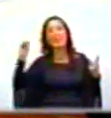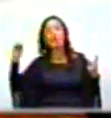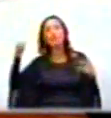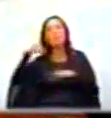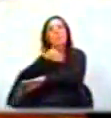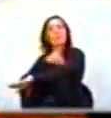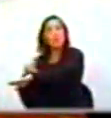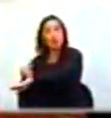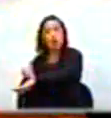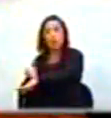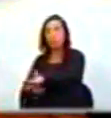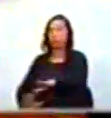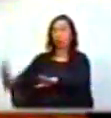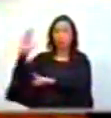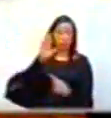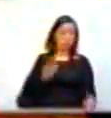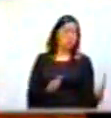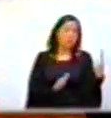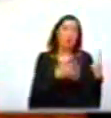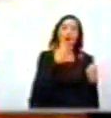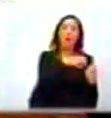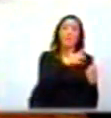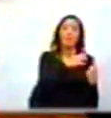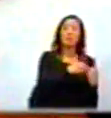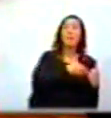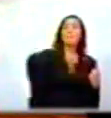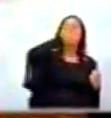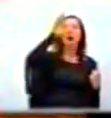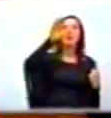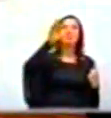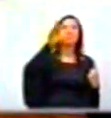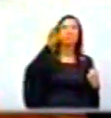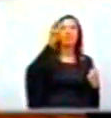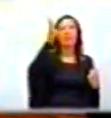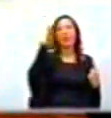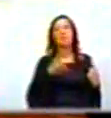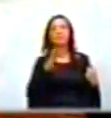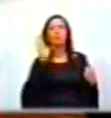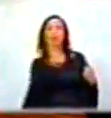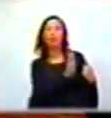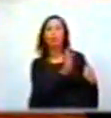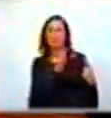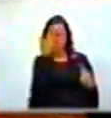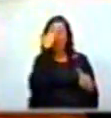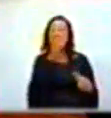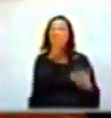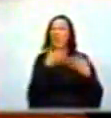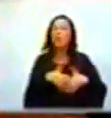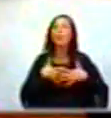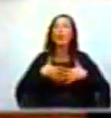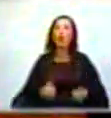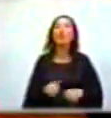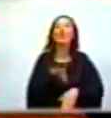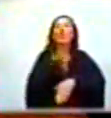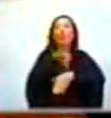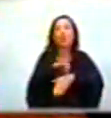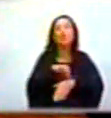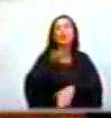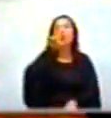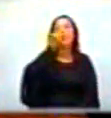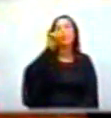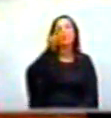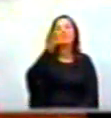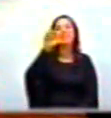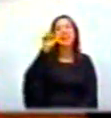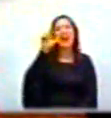Luego a esa sola empresa le tocó más de una tercera parte. ¿Y saben quién es el dueño de la empresa? El doctor Luis Carlos